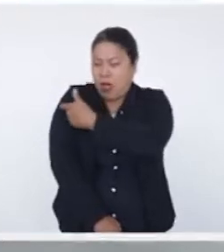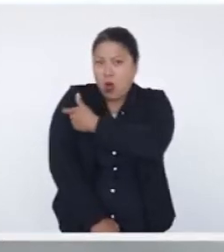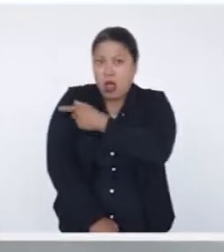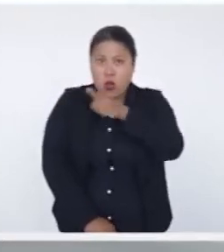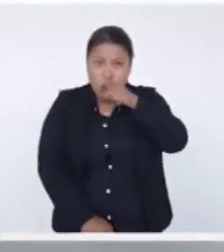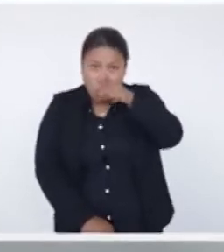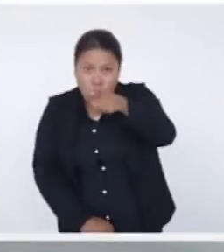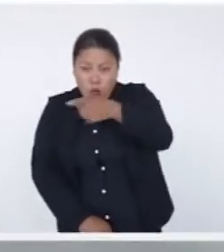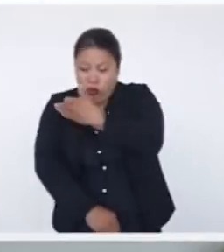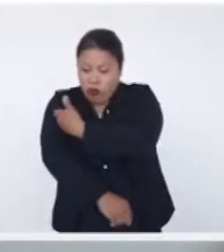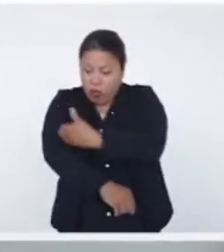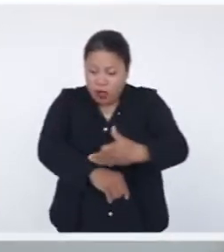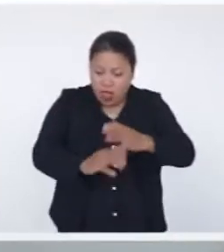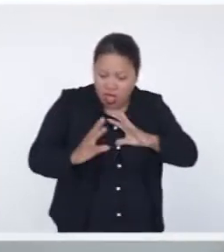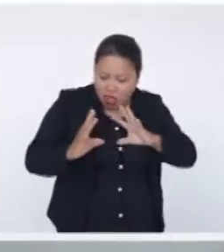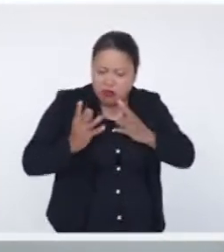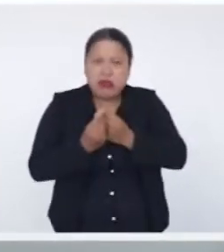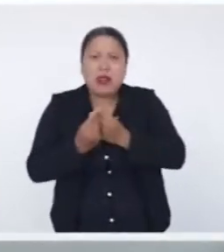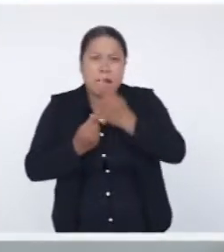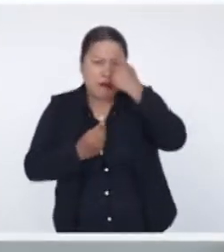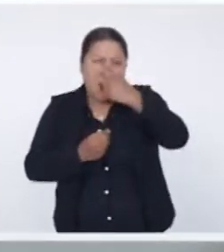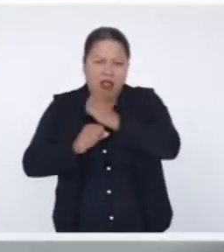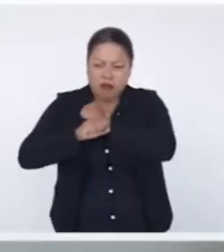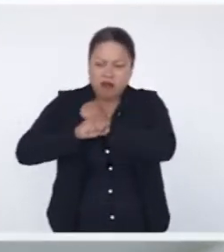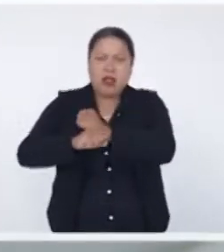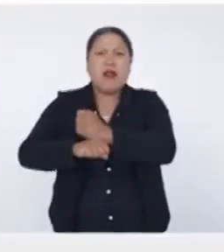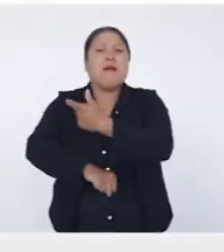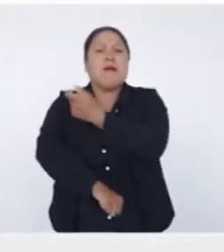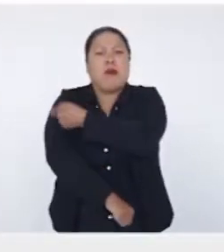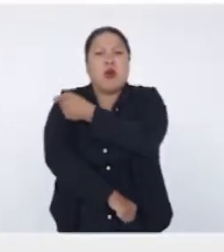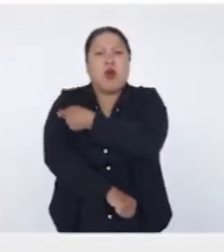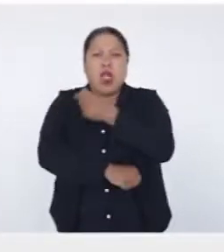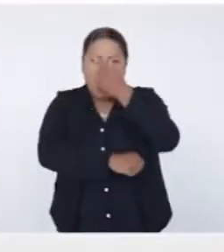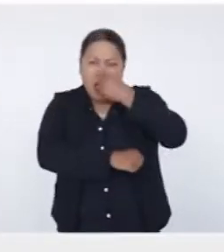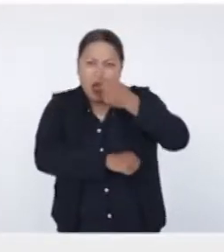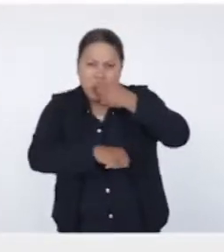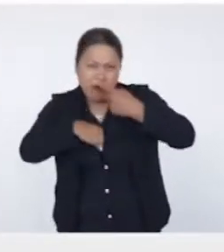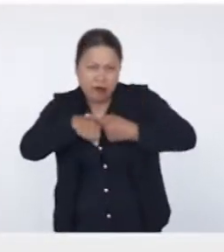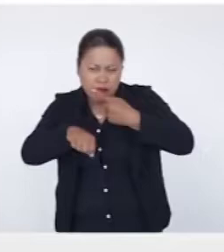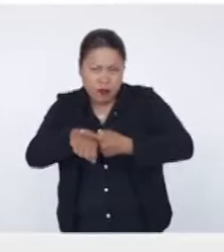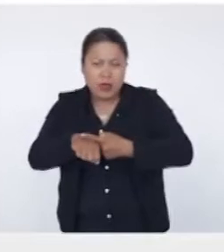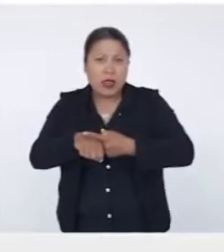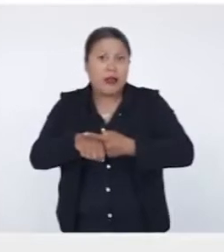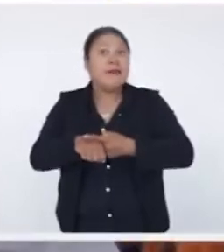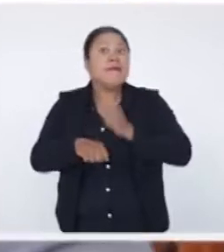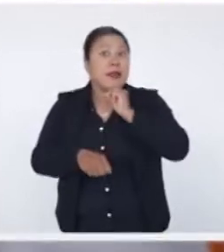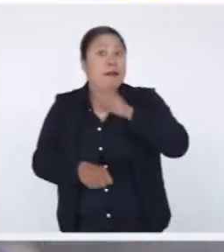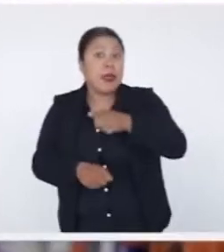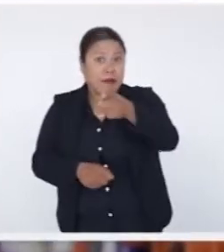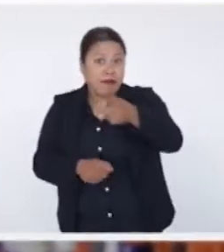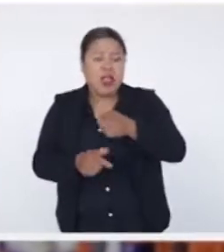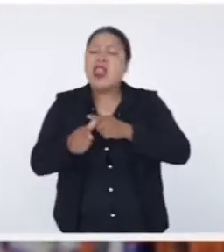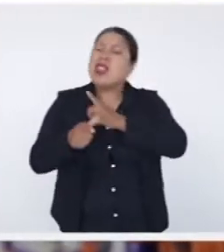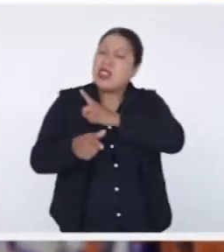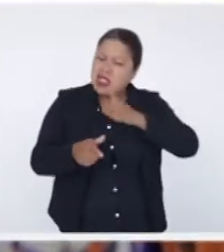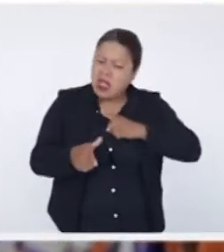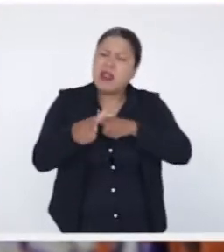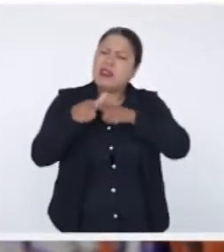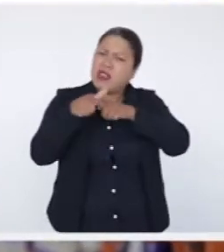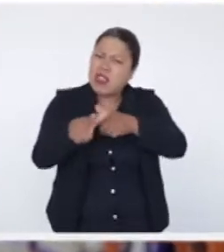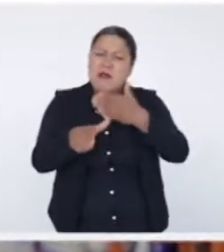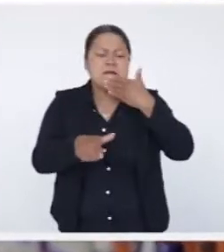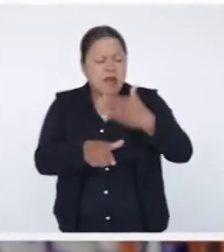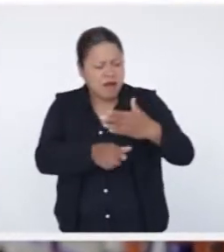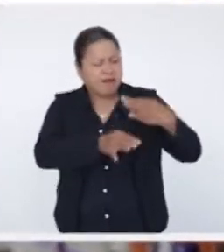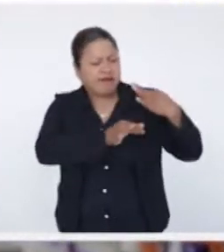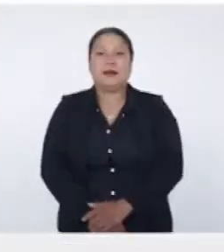cosas, destacó que la Encuesta Nacional de Ocupación y Empleo posicionó a Oaxaca en el tercer lugar nacional de reactivación del empleo a nivel nacional, solo por debajo de